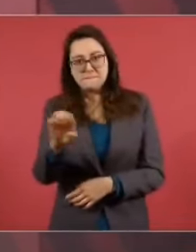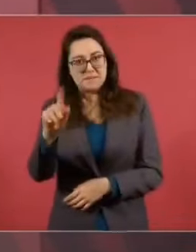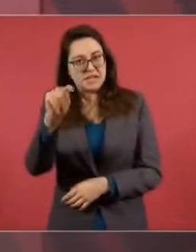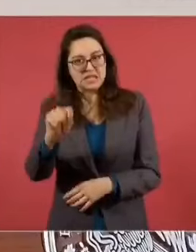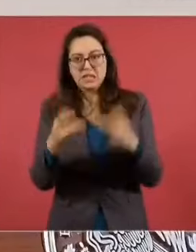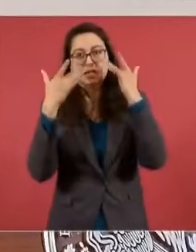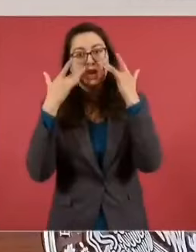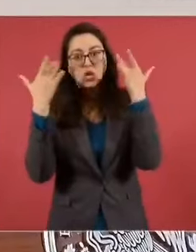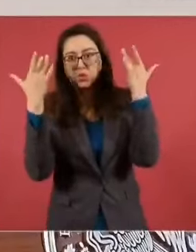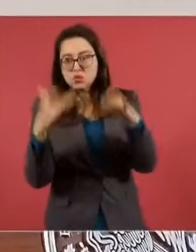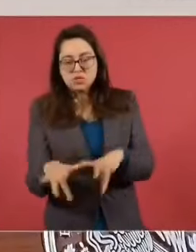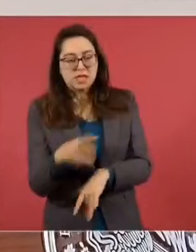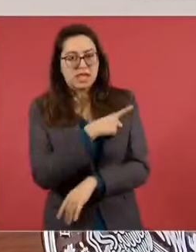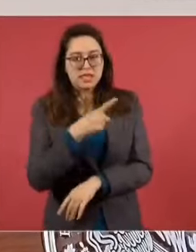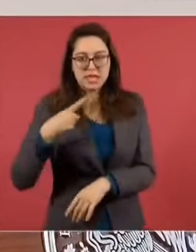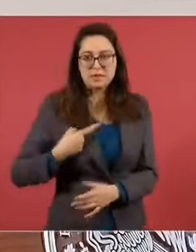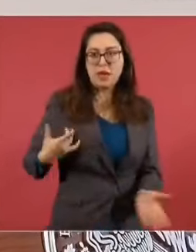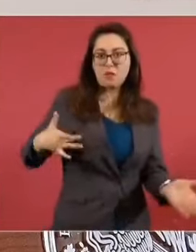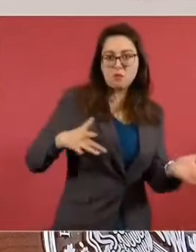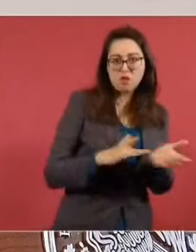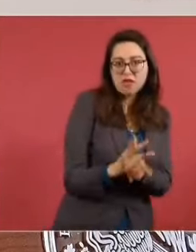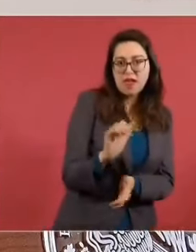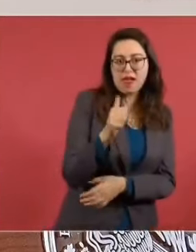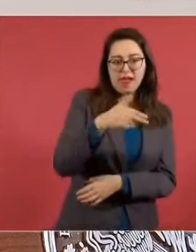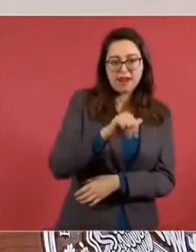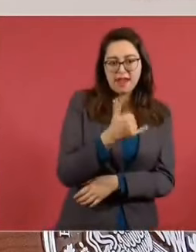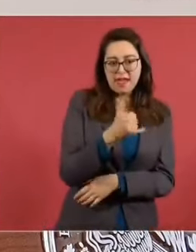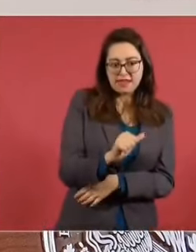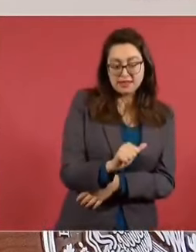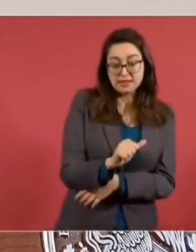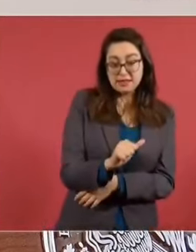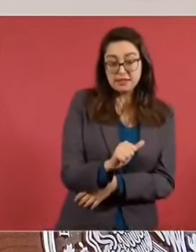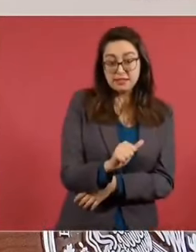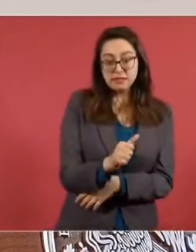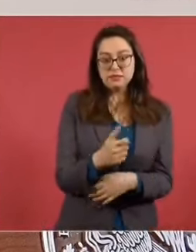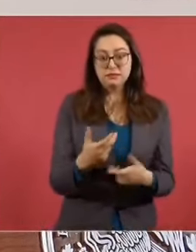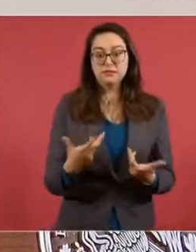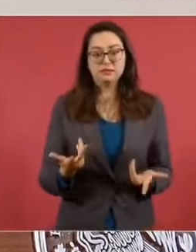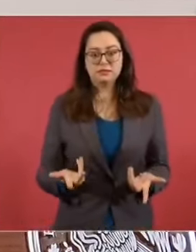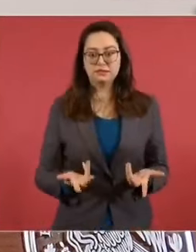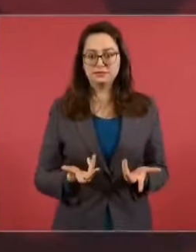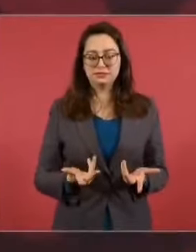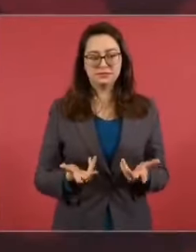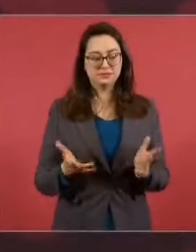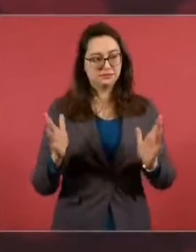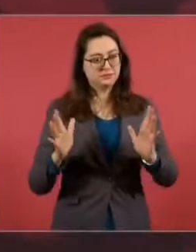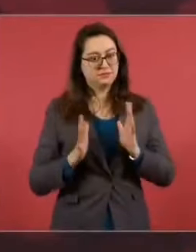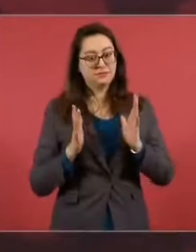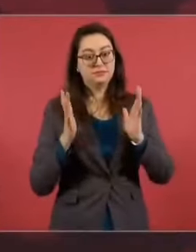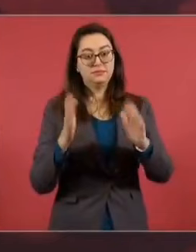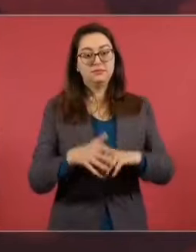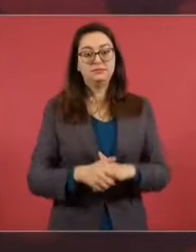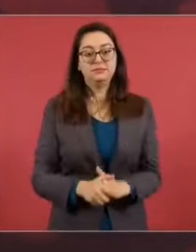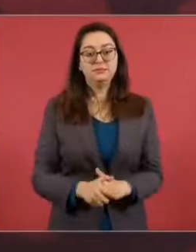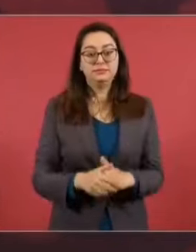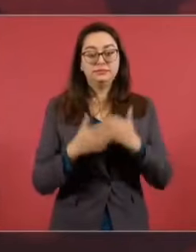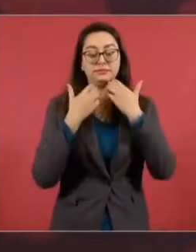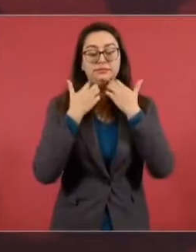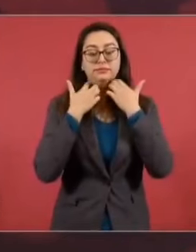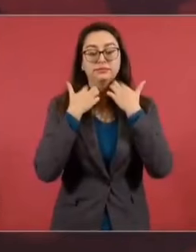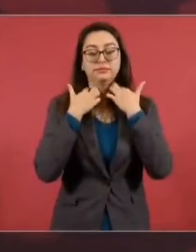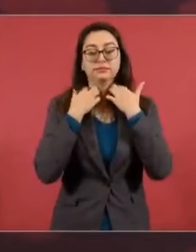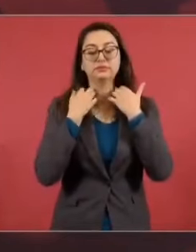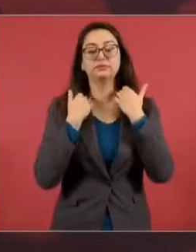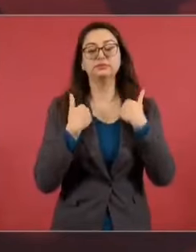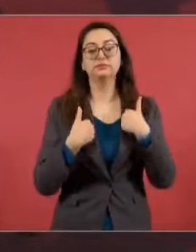Y luego les voy a dar un adelanto para que no se quejen,